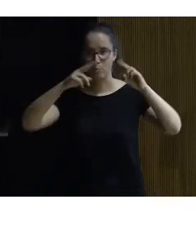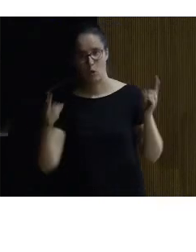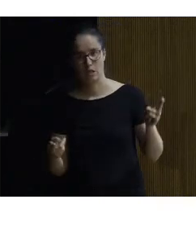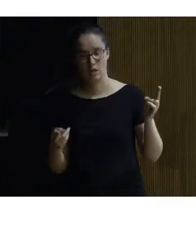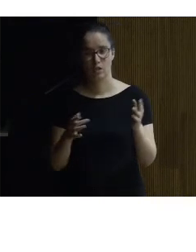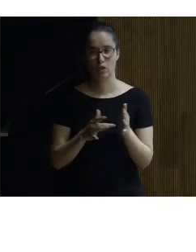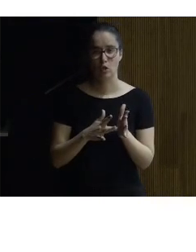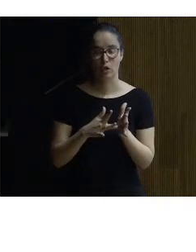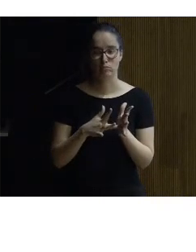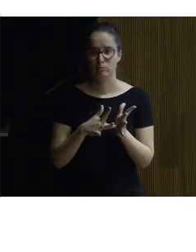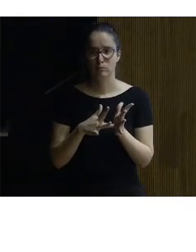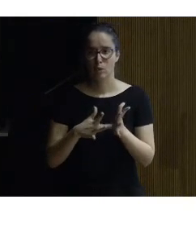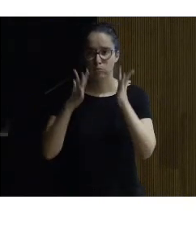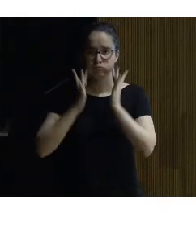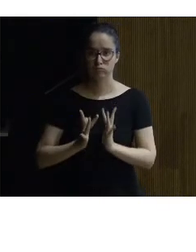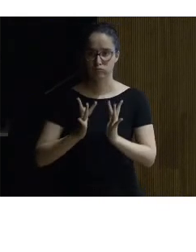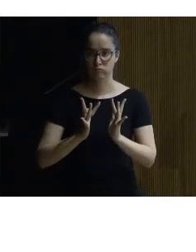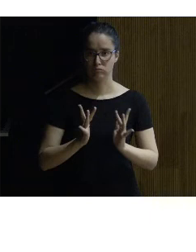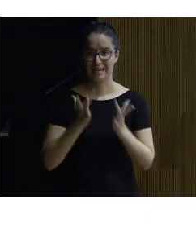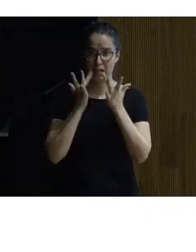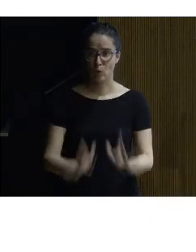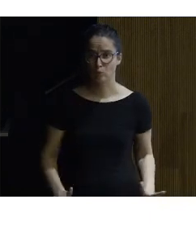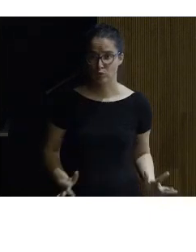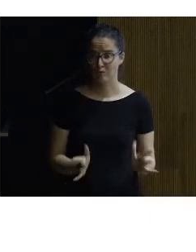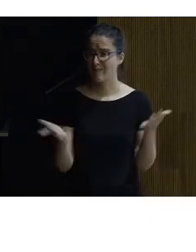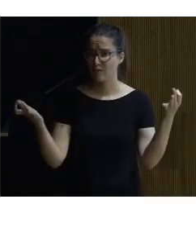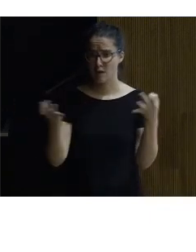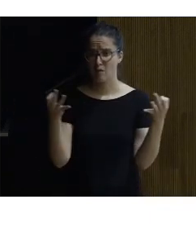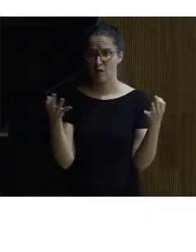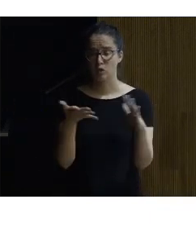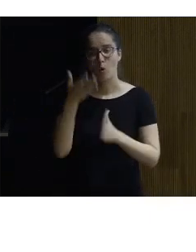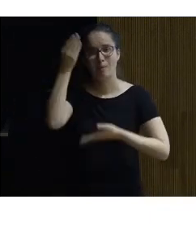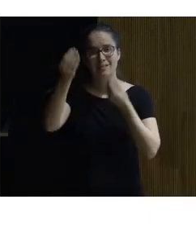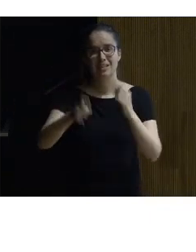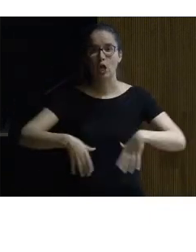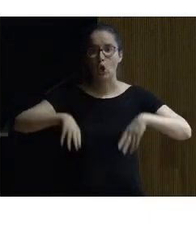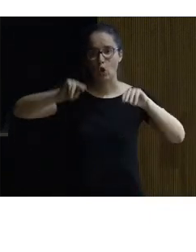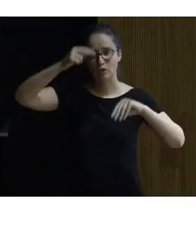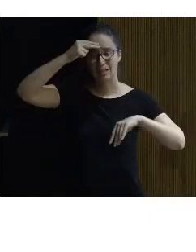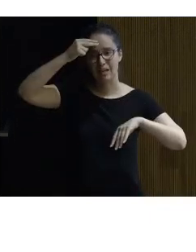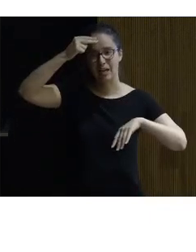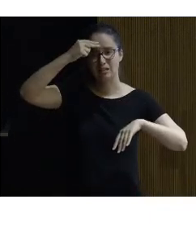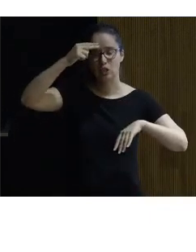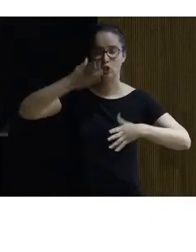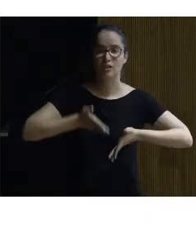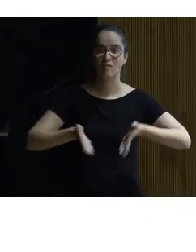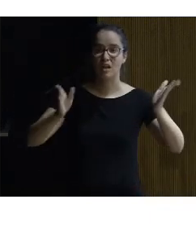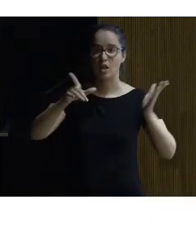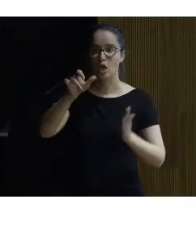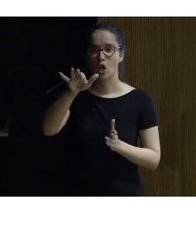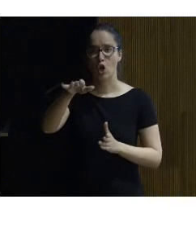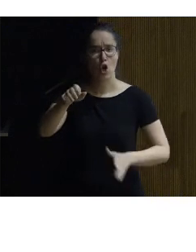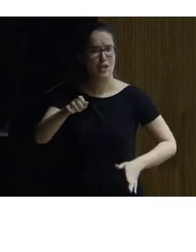aquí tienen la sobriedad otro elemento característico la sobriedad no se piensen que los castillos del Valle de Loira son